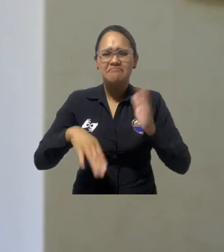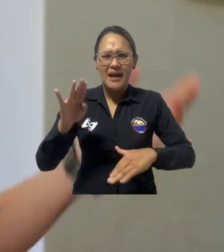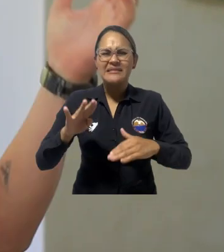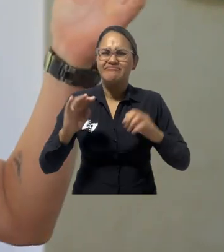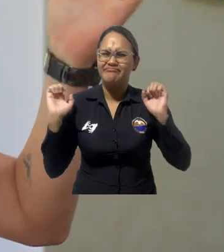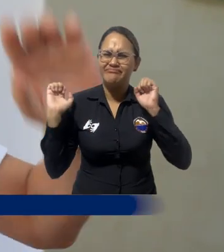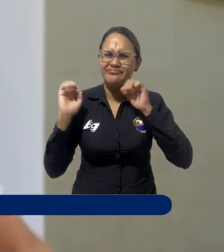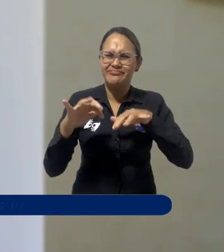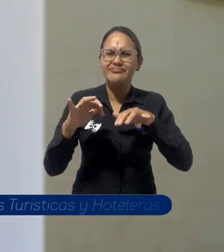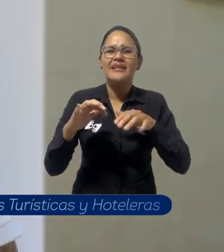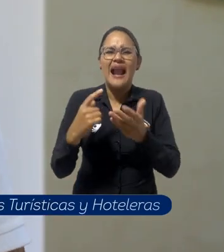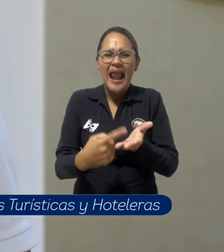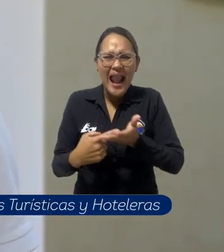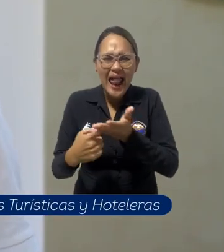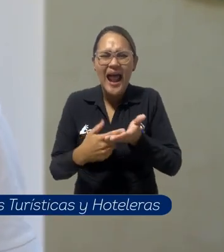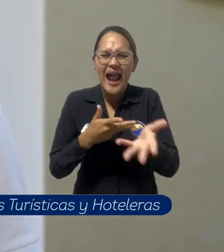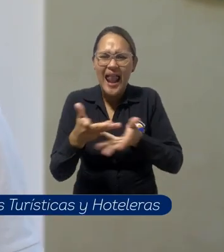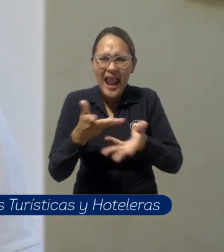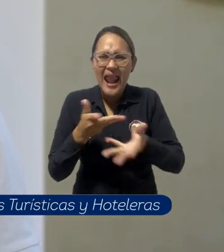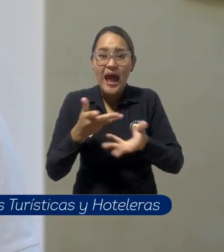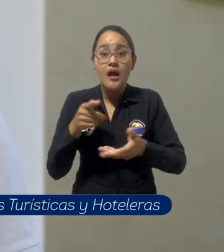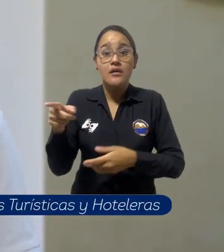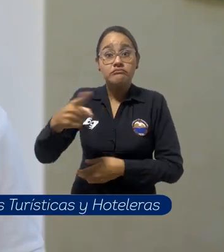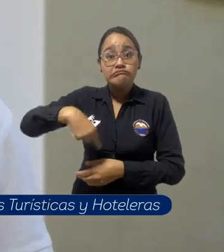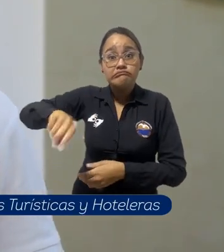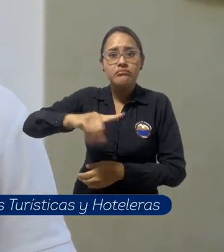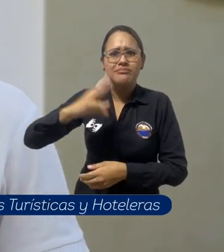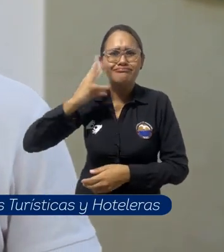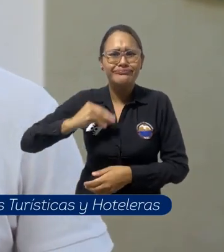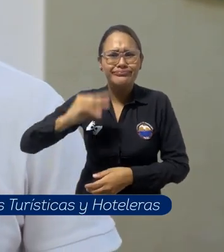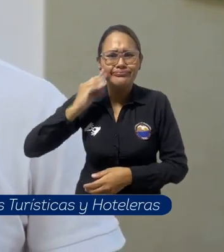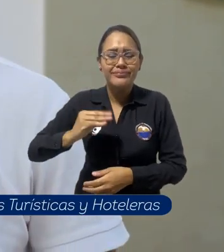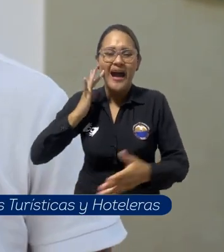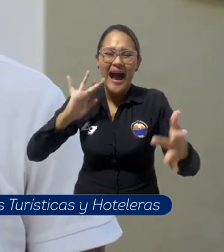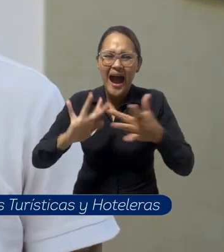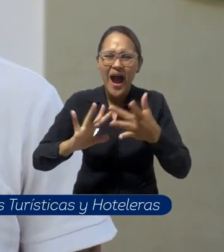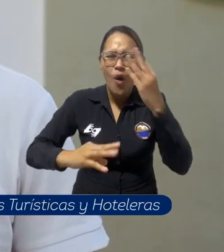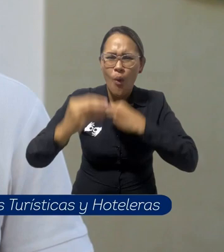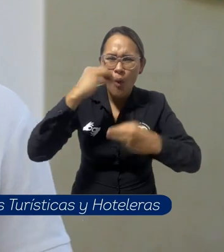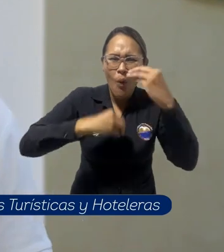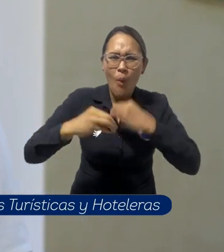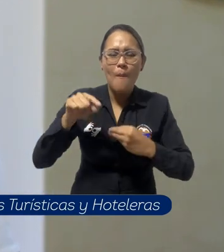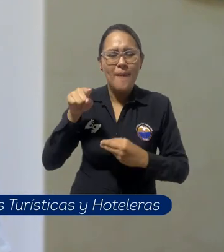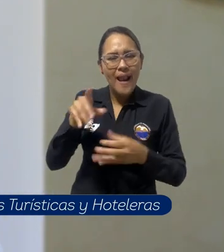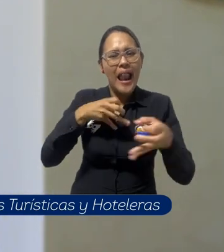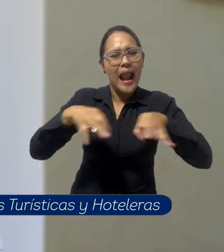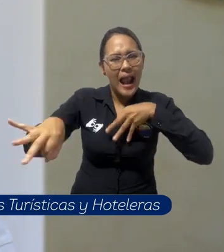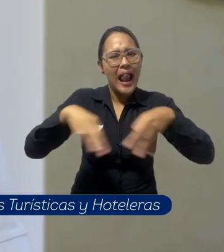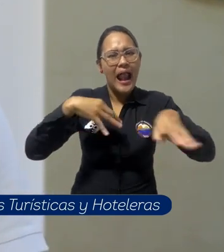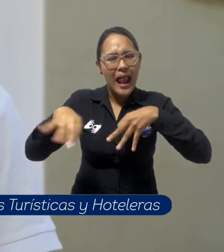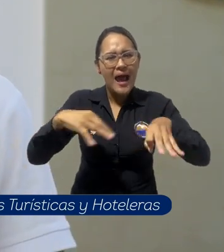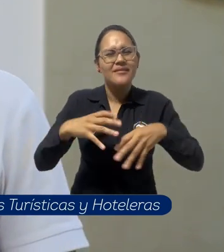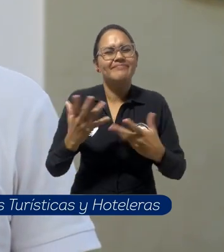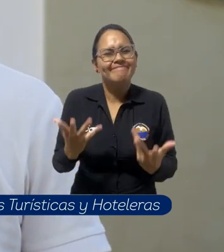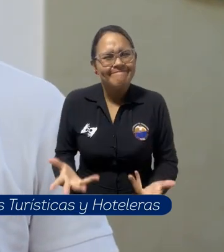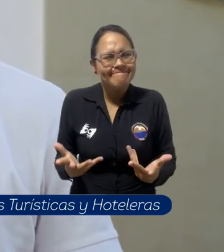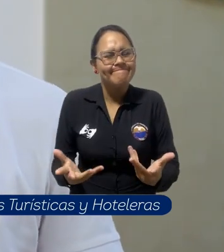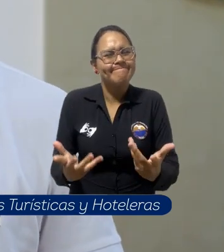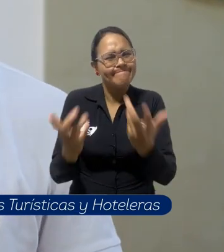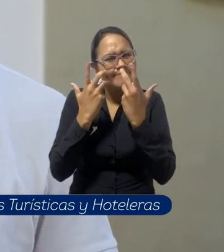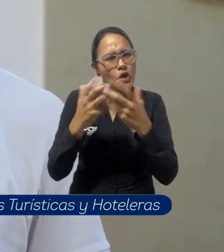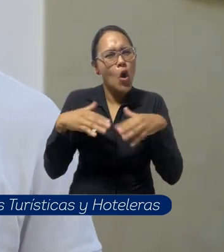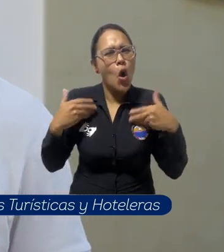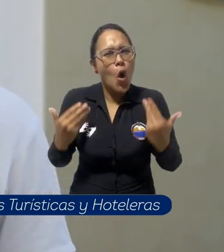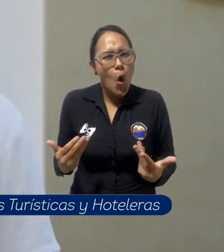Actualmente contamos con grandes asistentes o ponentes que tienen una experiencia muy importante en el ámbito gastronómico, dejándole a uno una